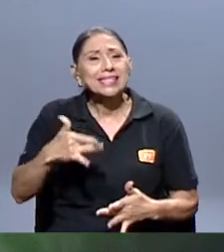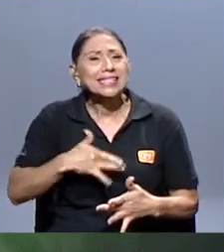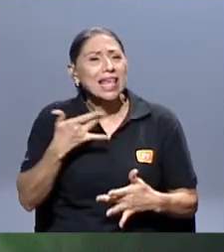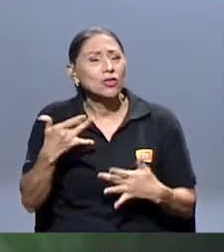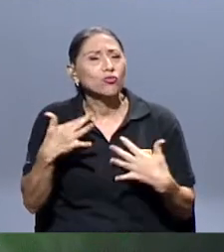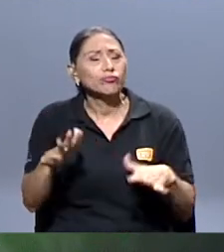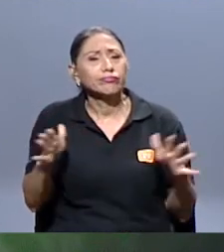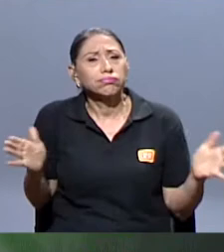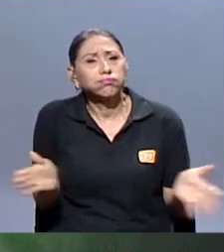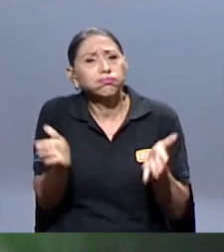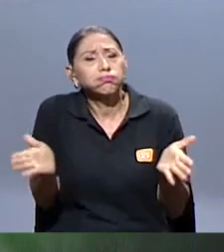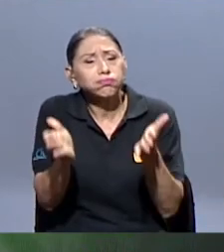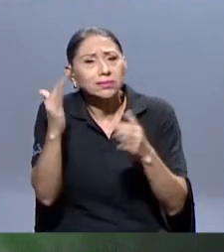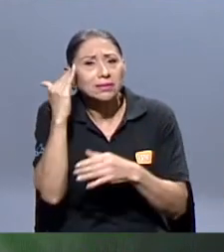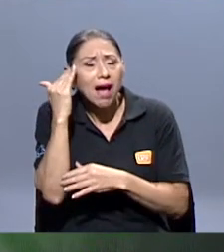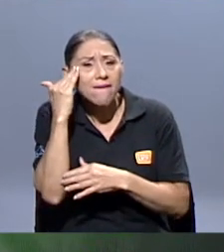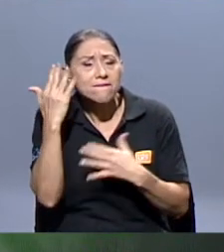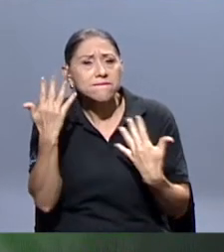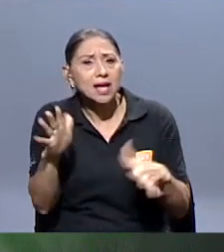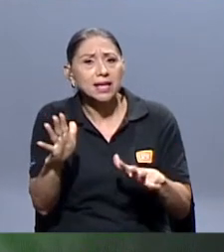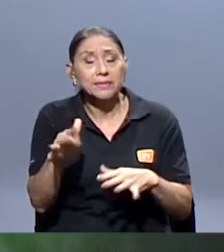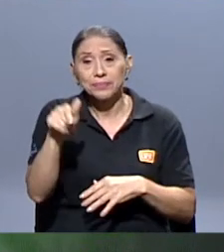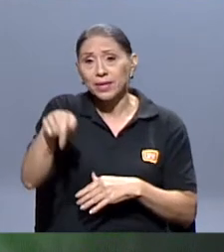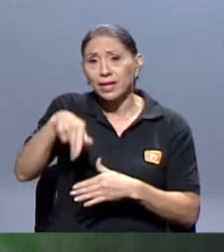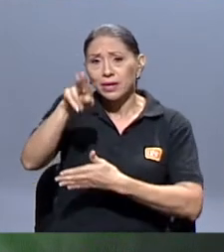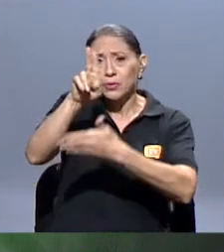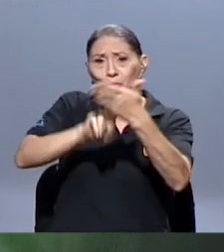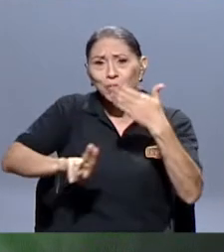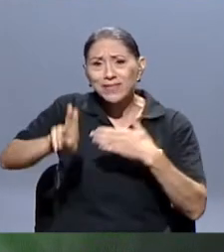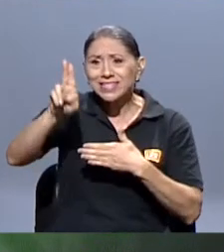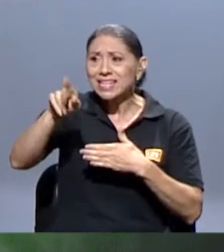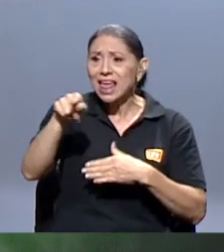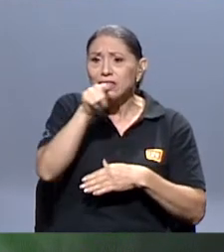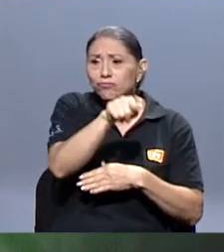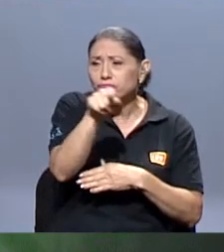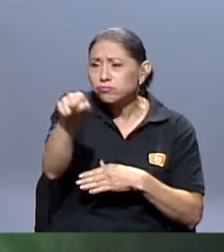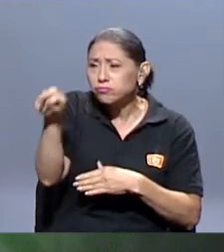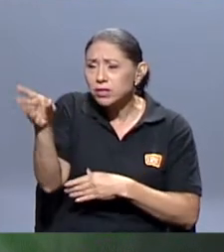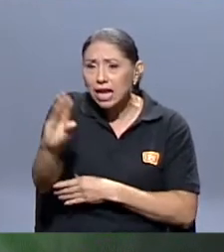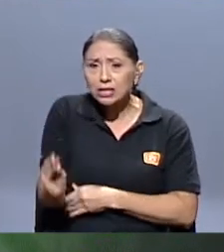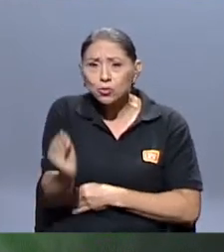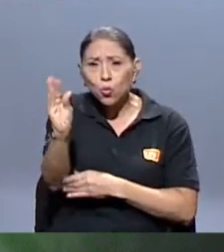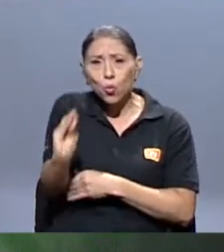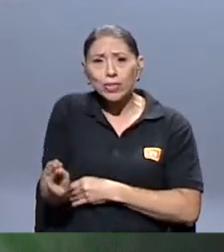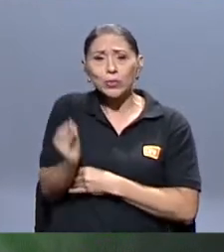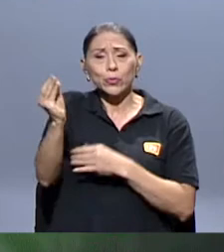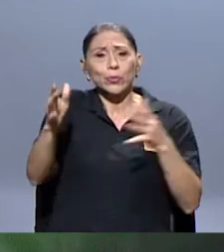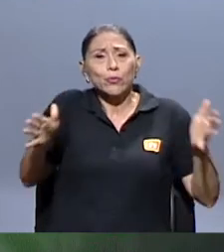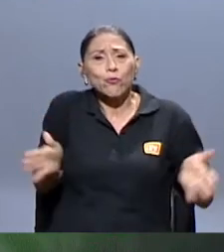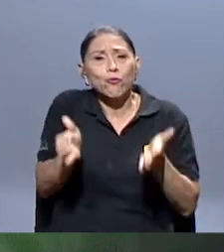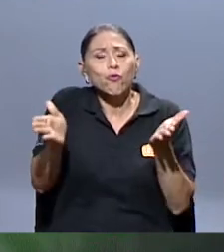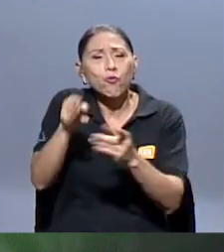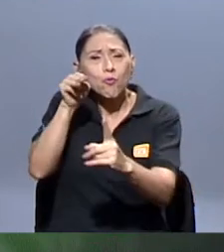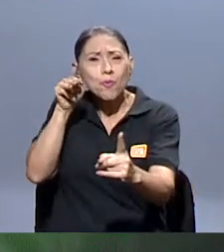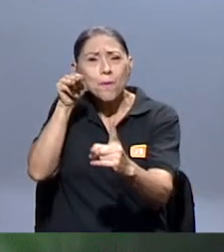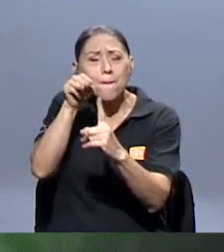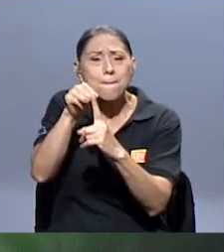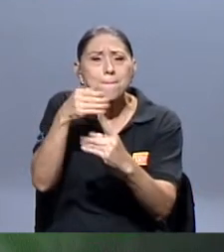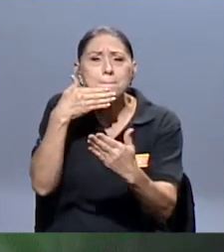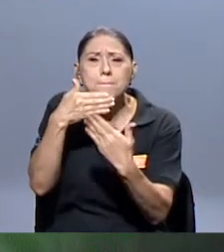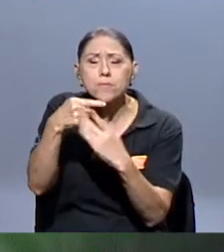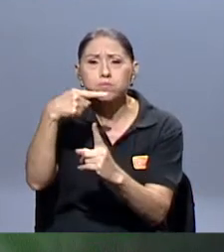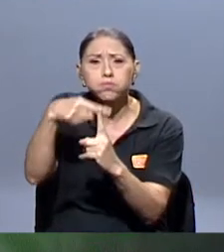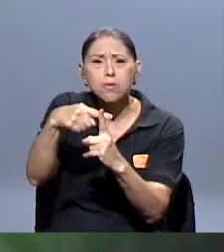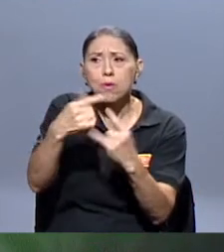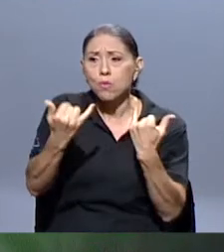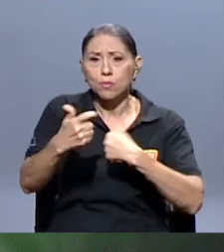¡Suscríbete al canal! La Universidad de las Juventudes fomenta un mensaje positivísimo en un momento